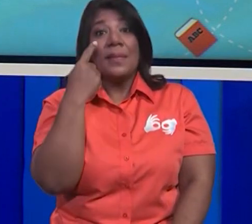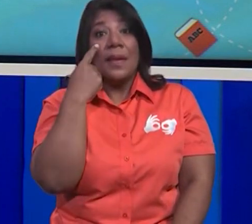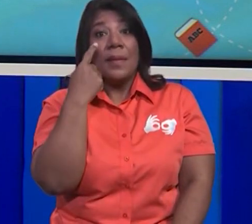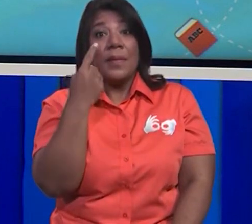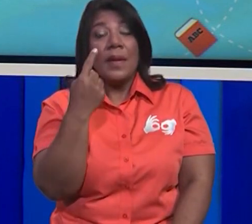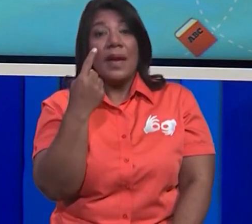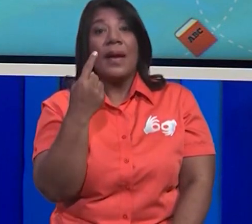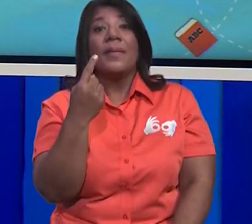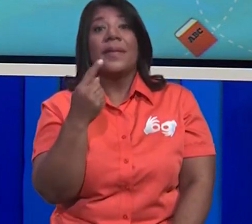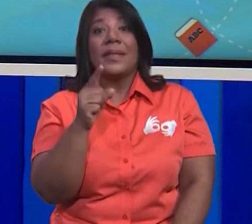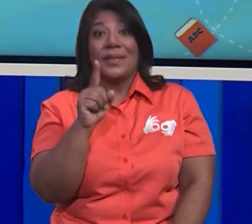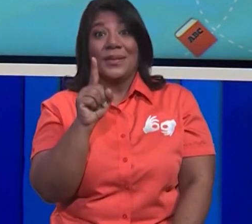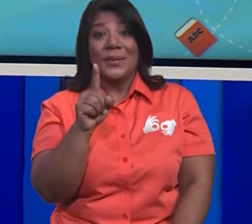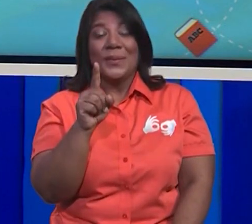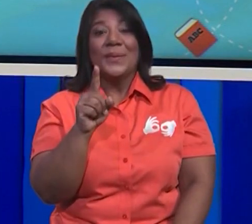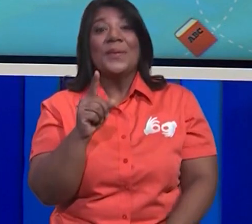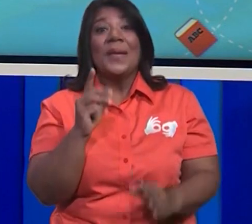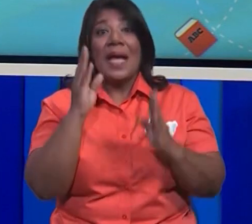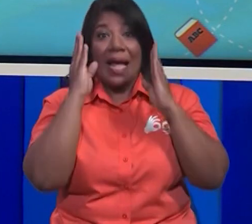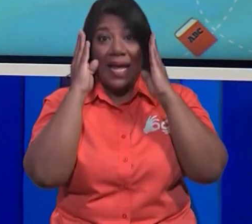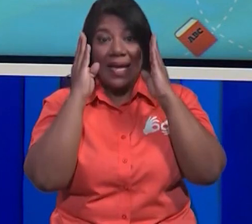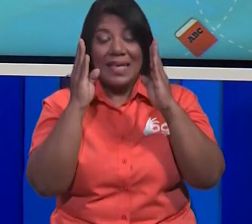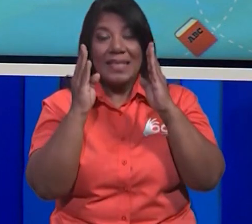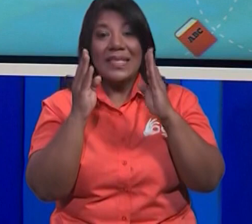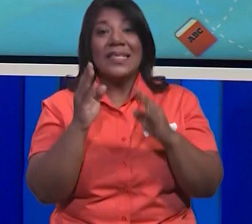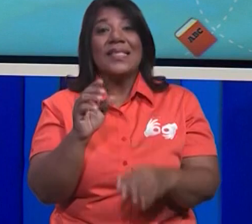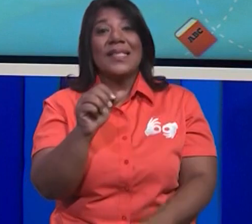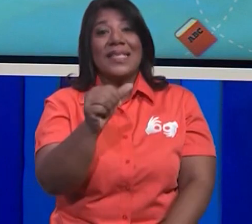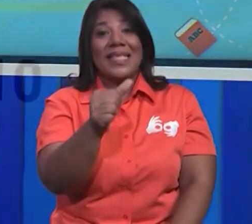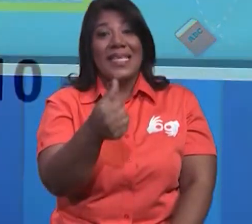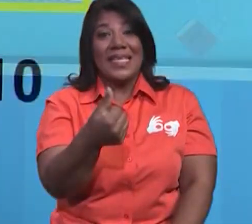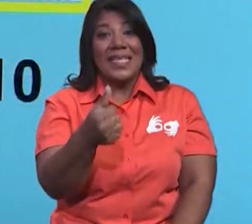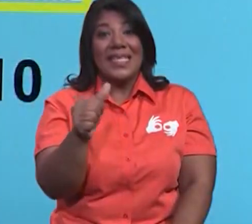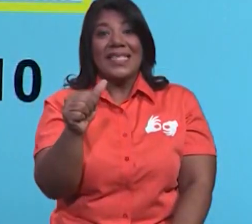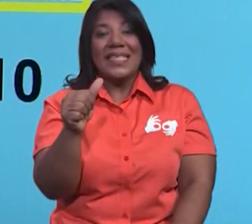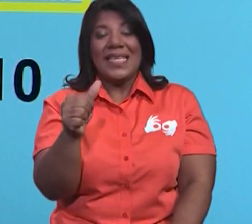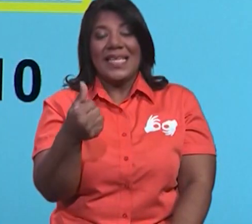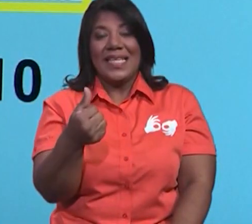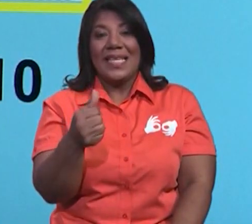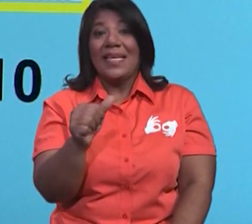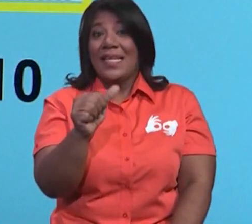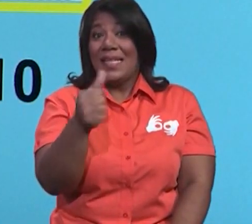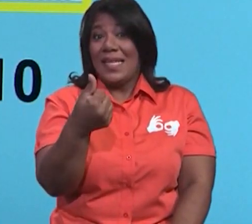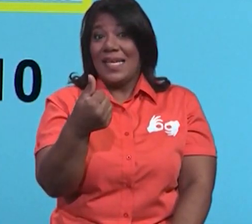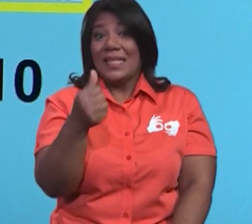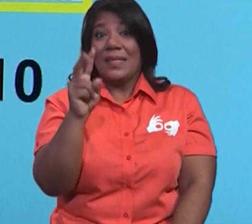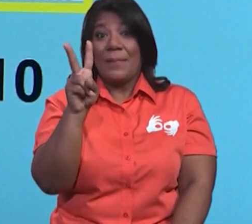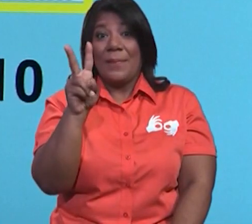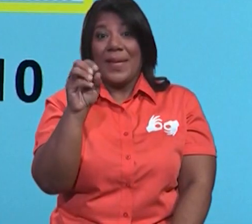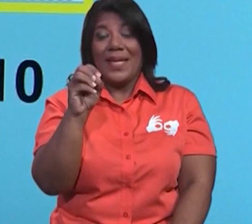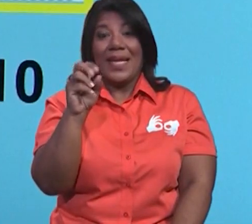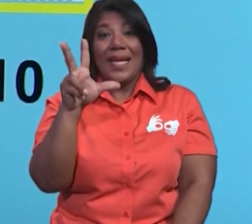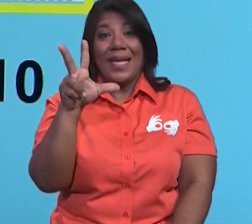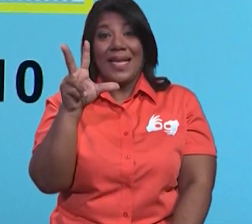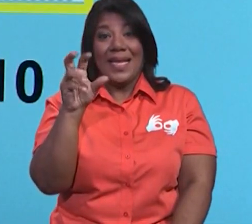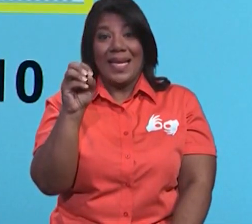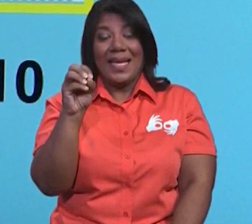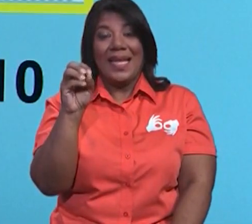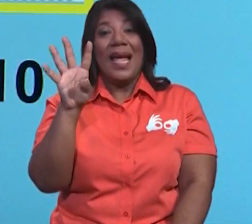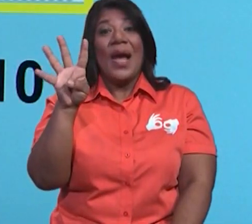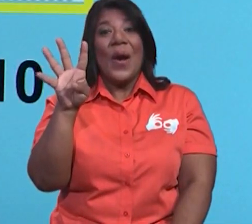contarlos todos. Pero vamos a contarlos, recuerda, de 10 en 10. Así que, contamos. 10, 20,